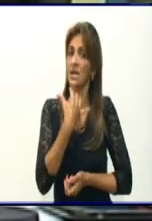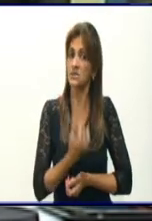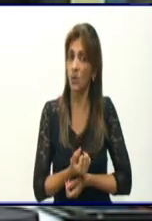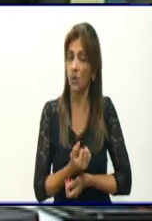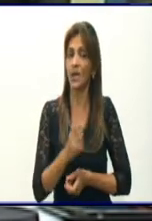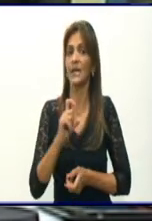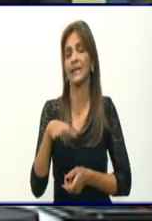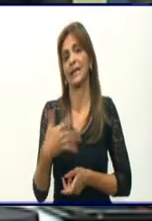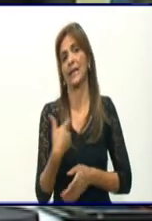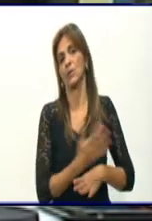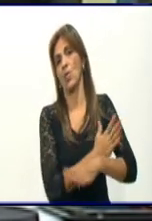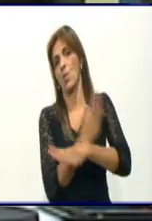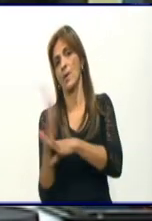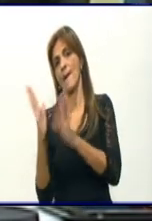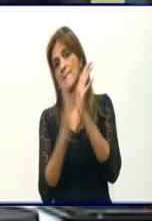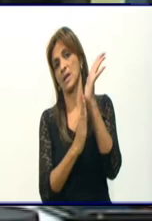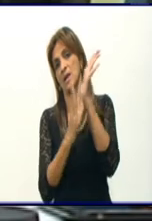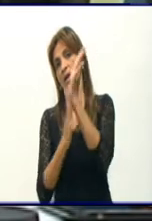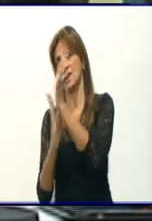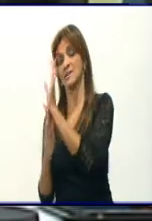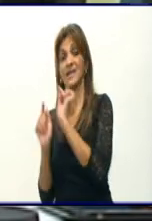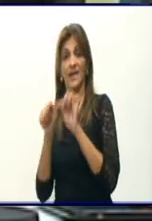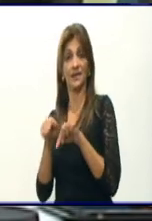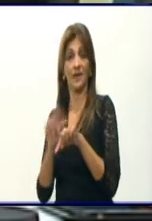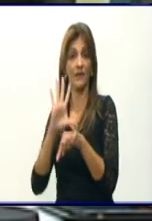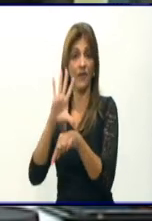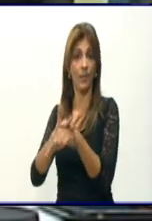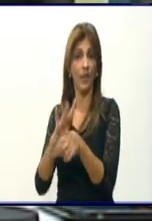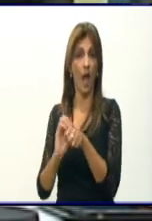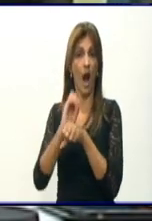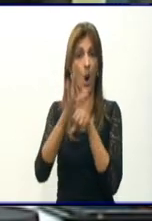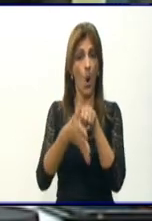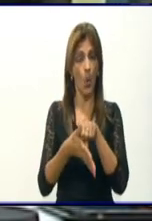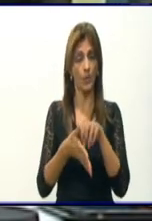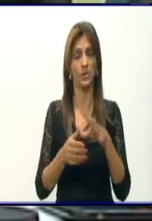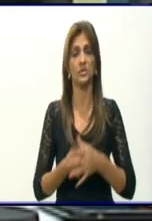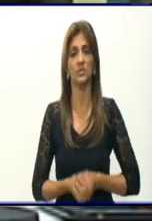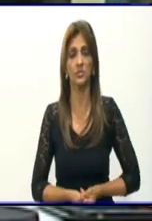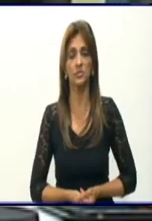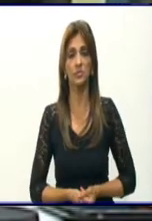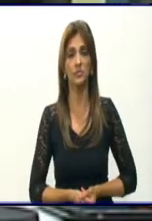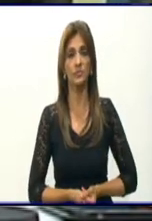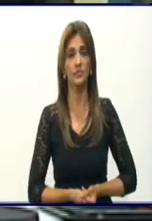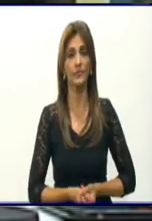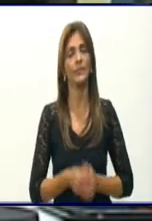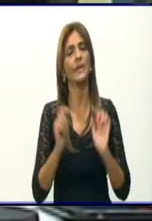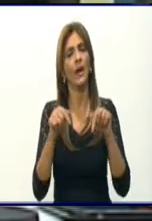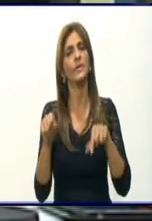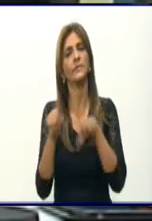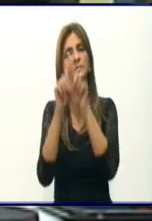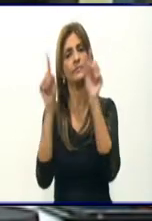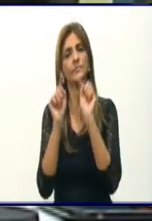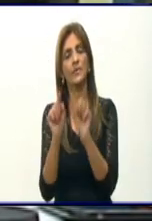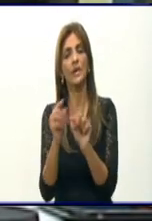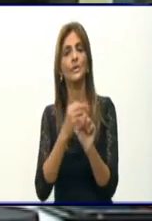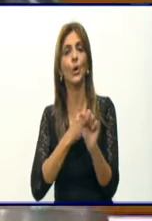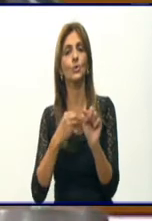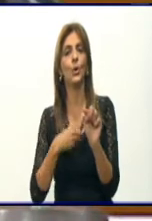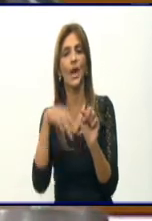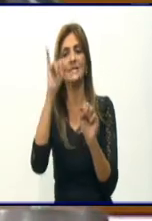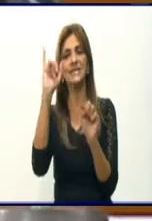durante varios meses este tipo de enfermedad como es la COVID-19. Ahora, doctora, 60